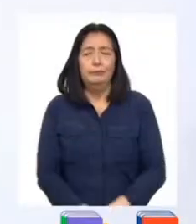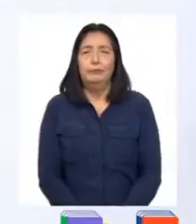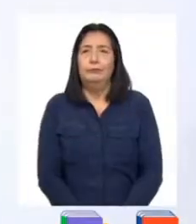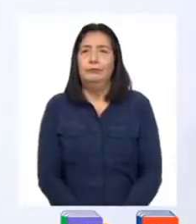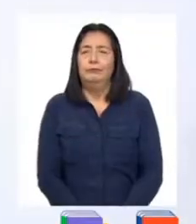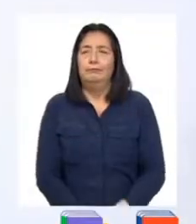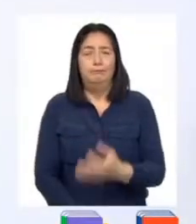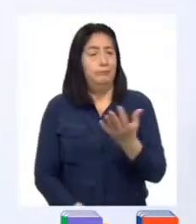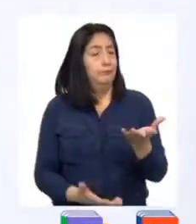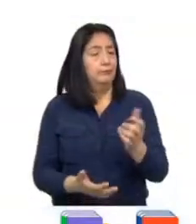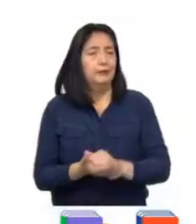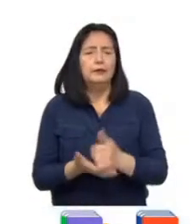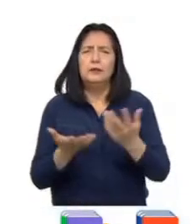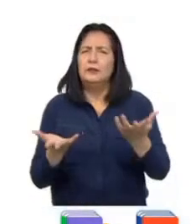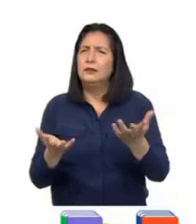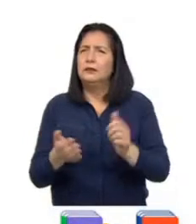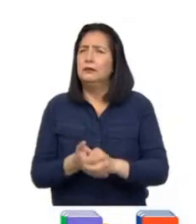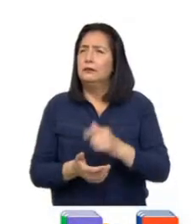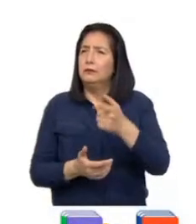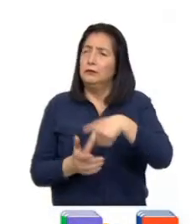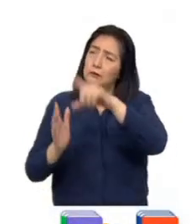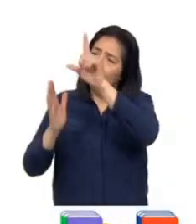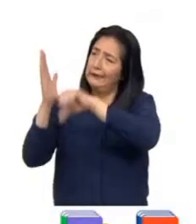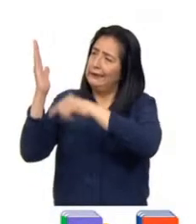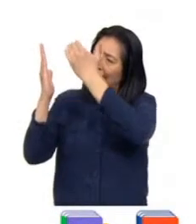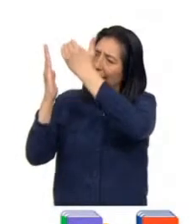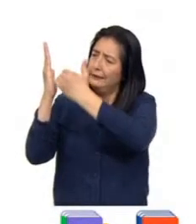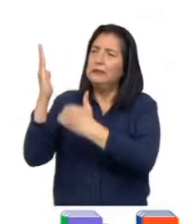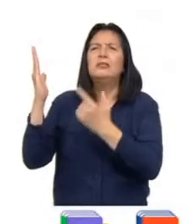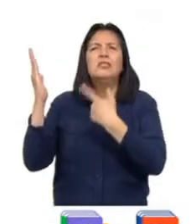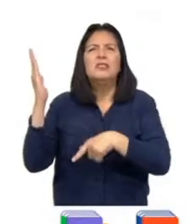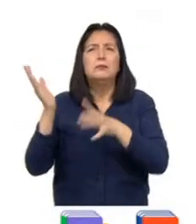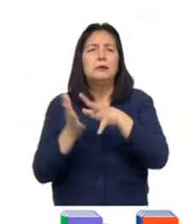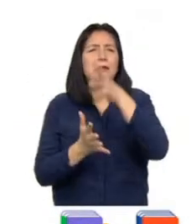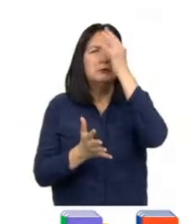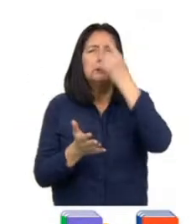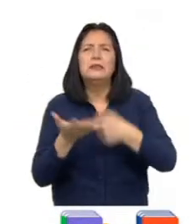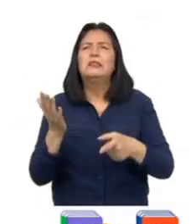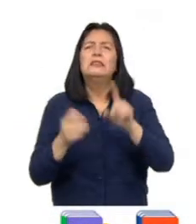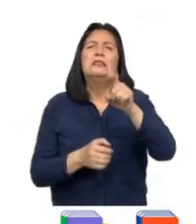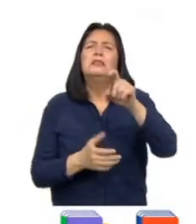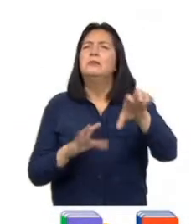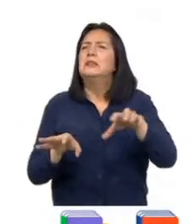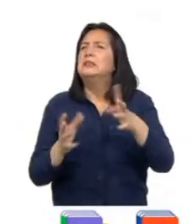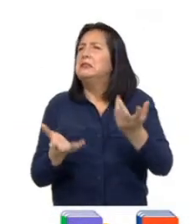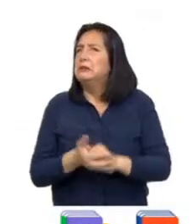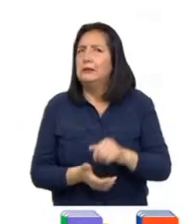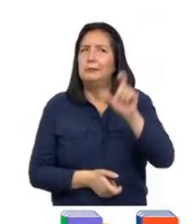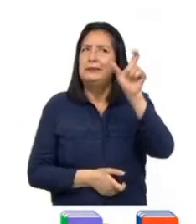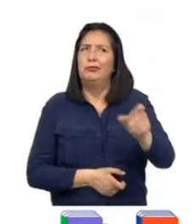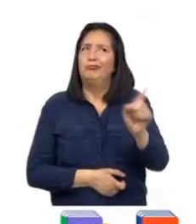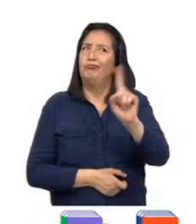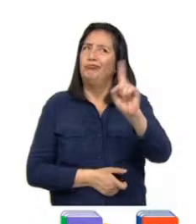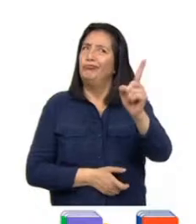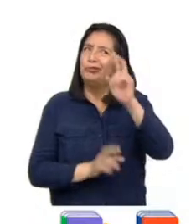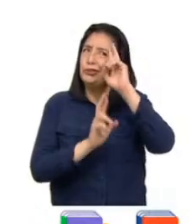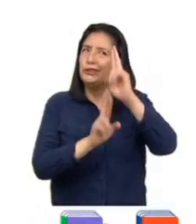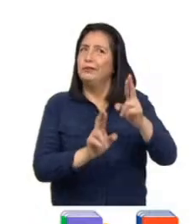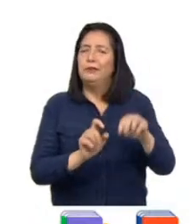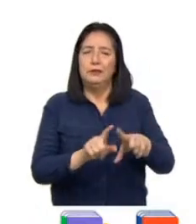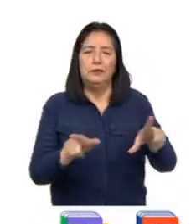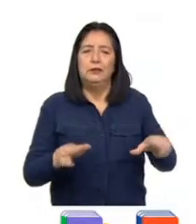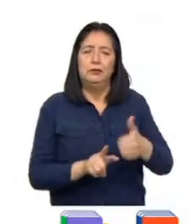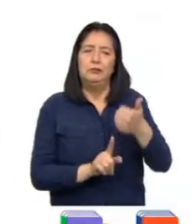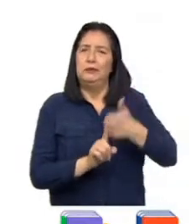Pues bien, entonces, según nuestra lista, hoy corresponde aprender qué debemos hacer si alguien no respeta nuestro espacio personal y